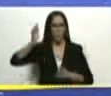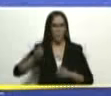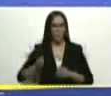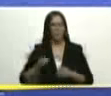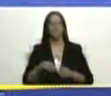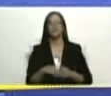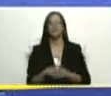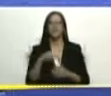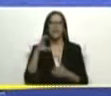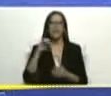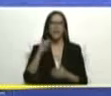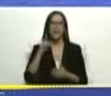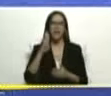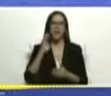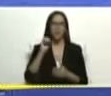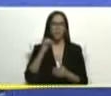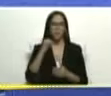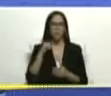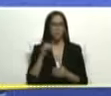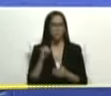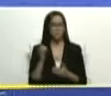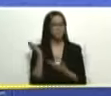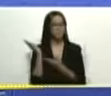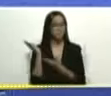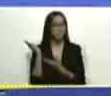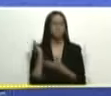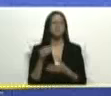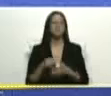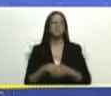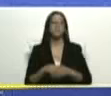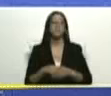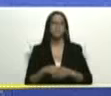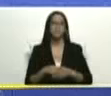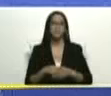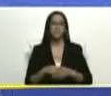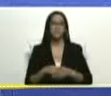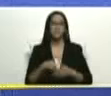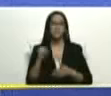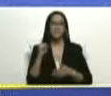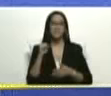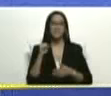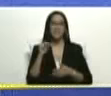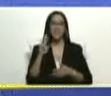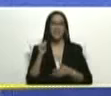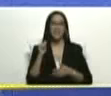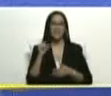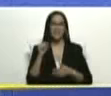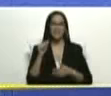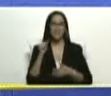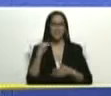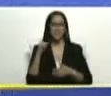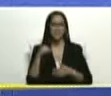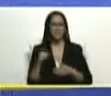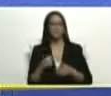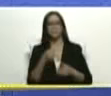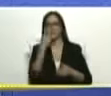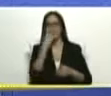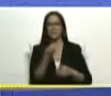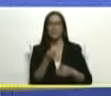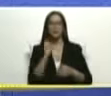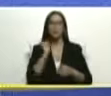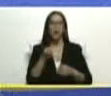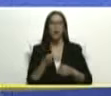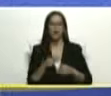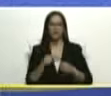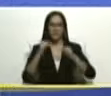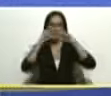Calabozo allá en Sarasa recorriendo Huarico despertando a